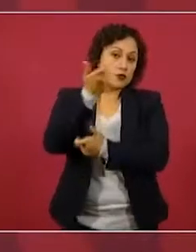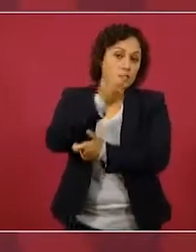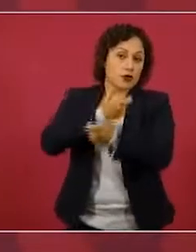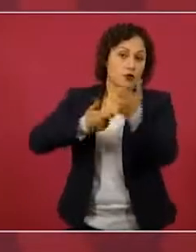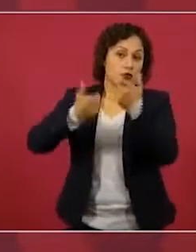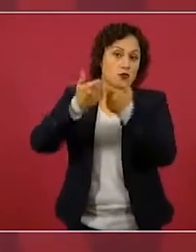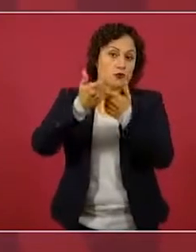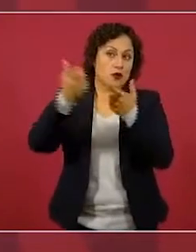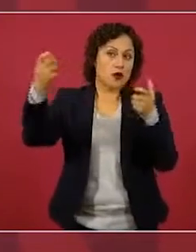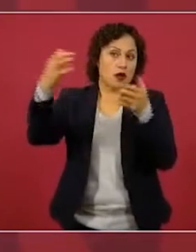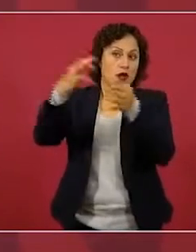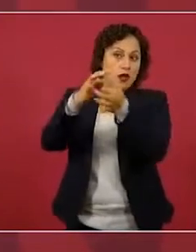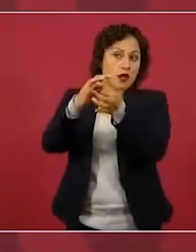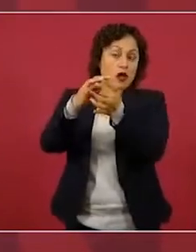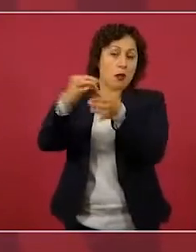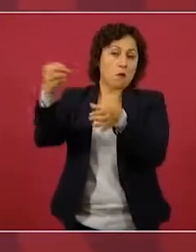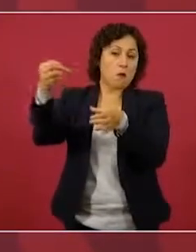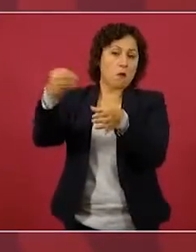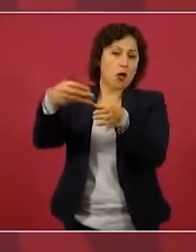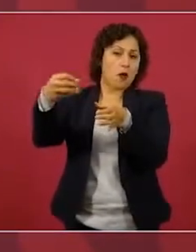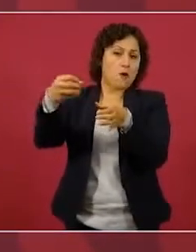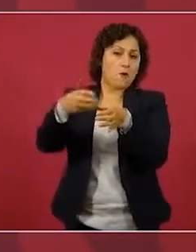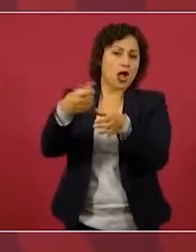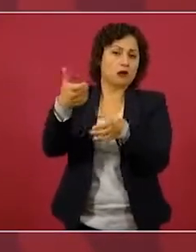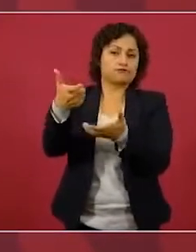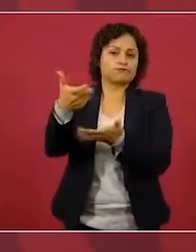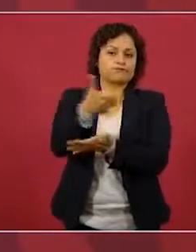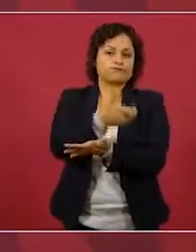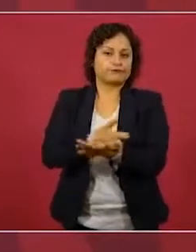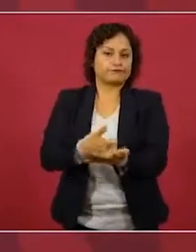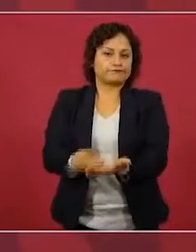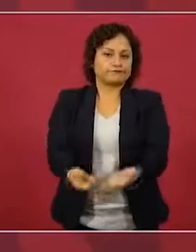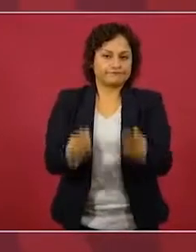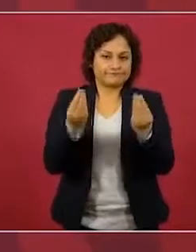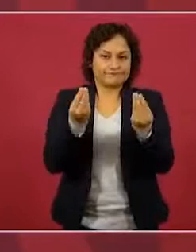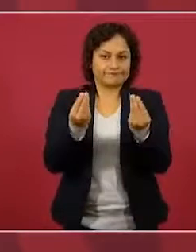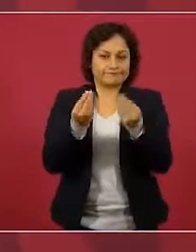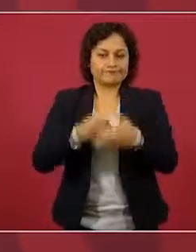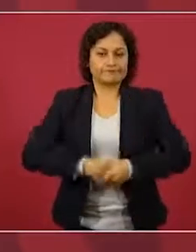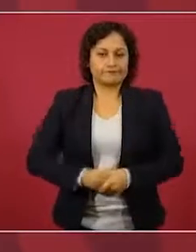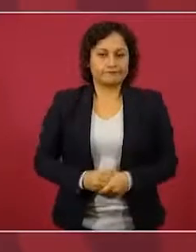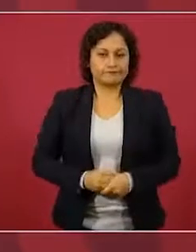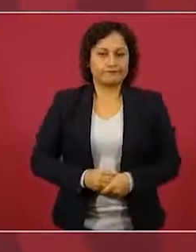y son